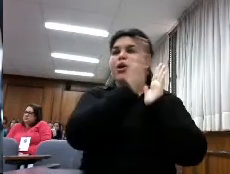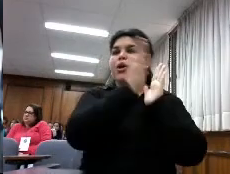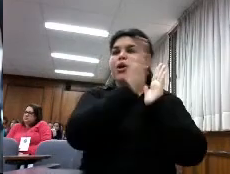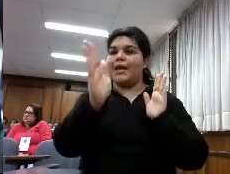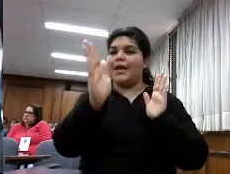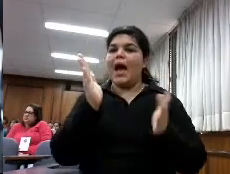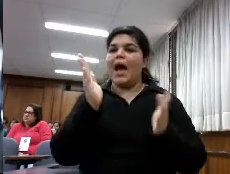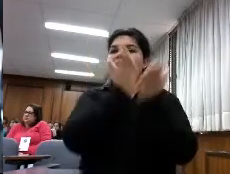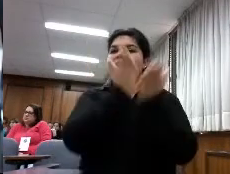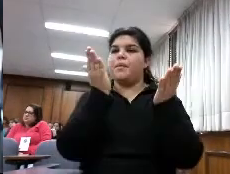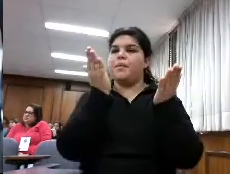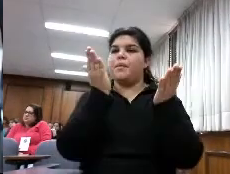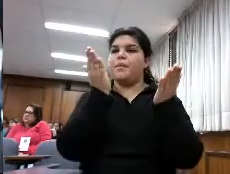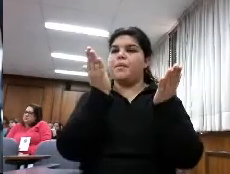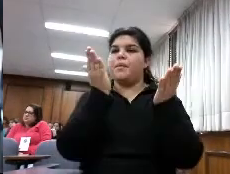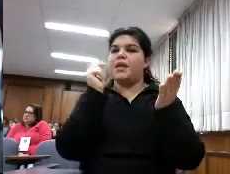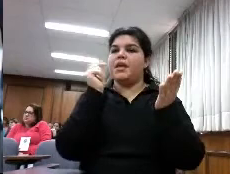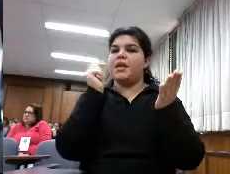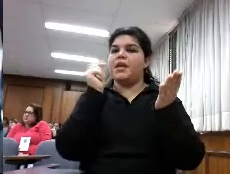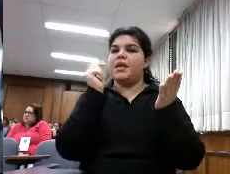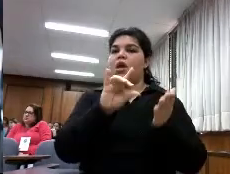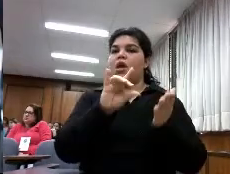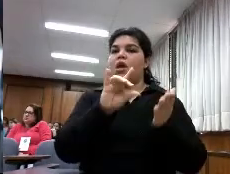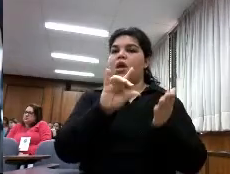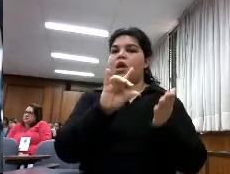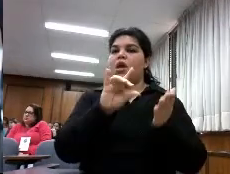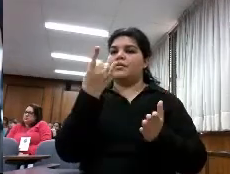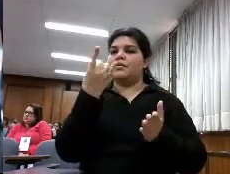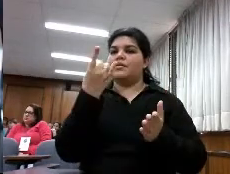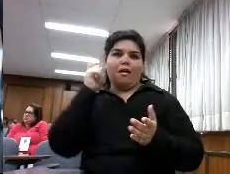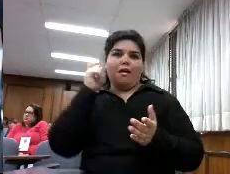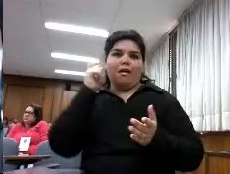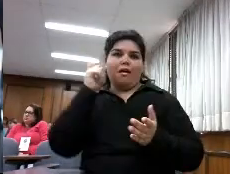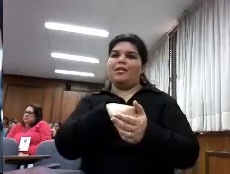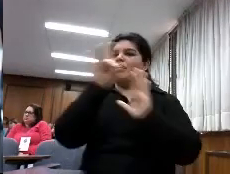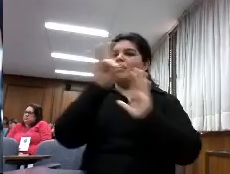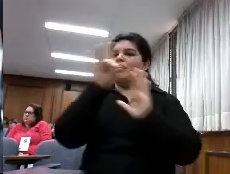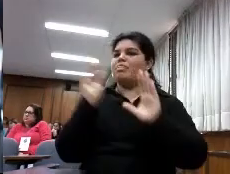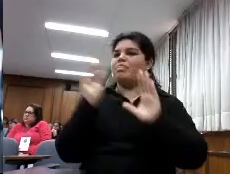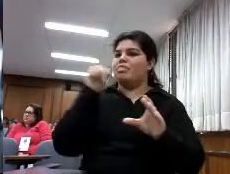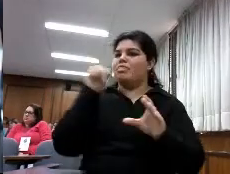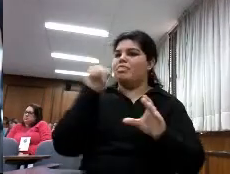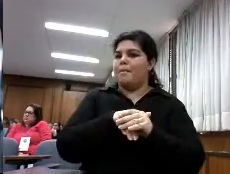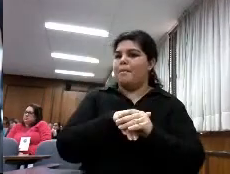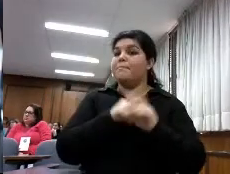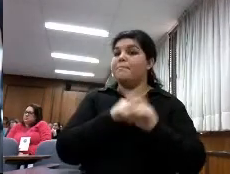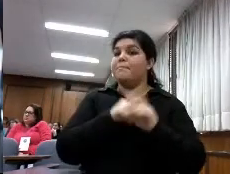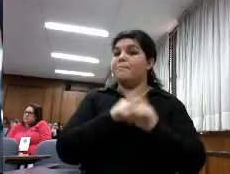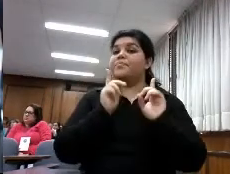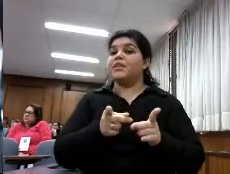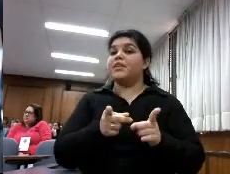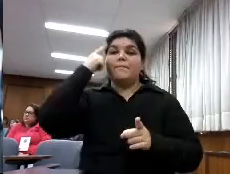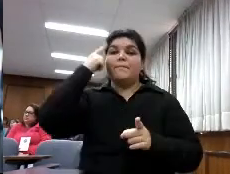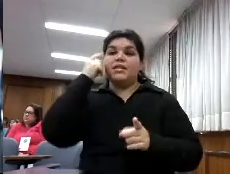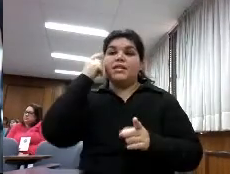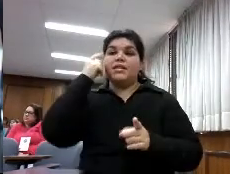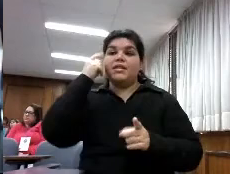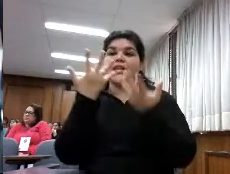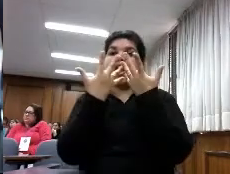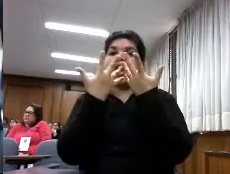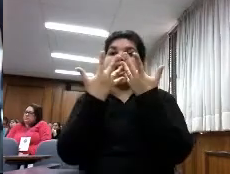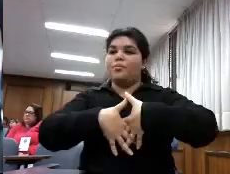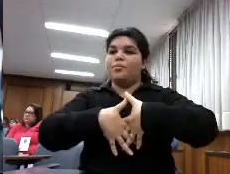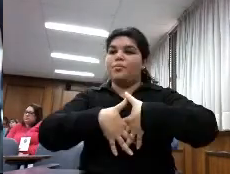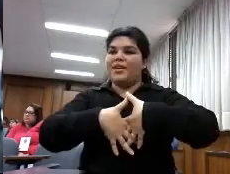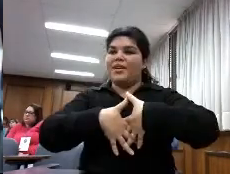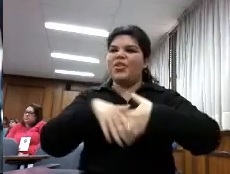universitarias solo aprende hay una de las cuestiones que se llama aprendizaje automático consiste